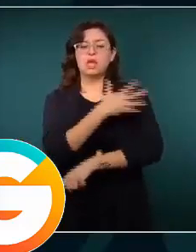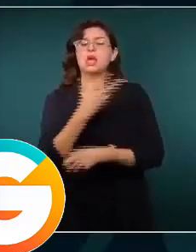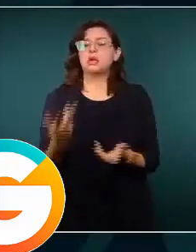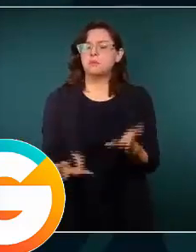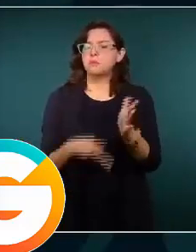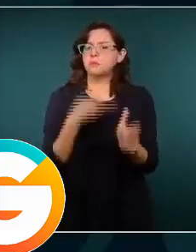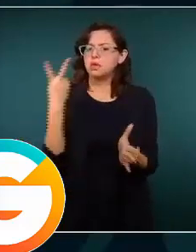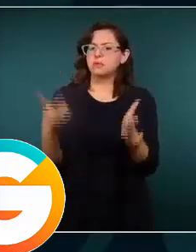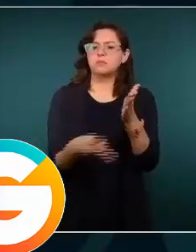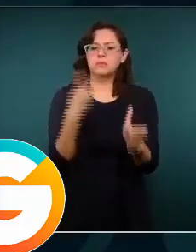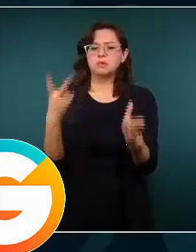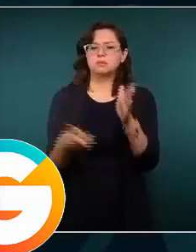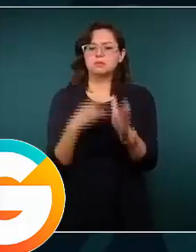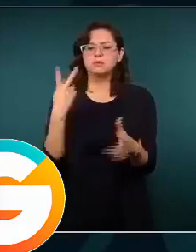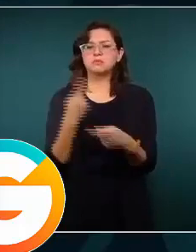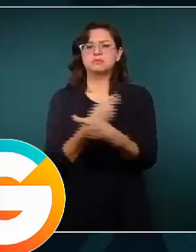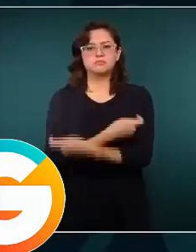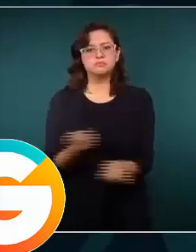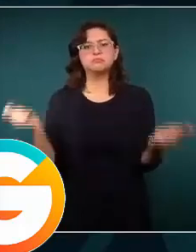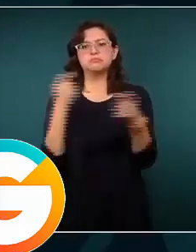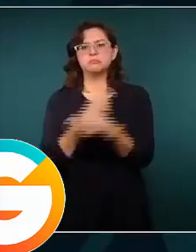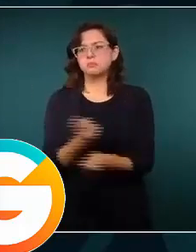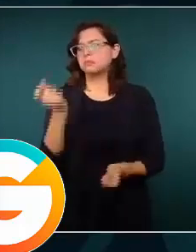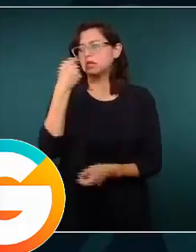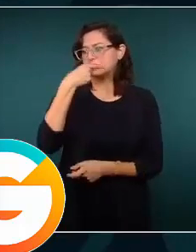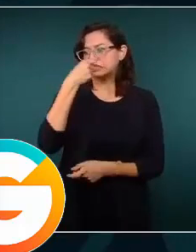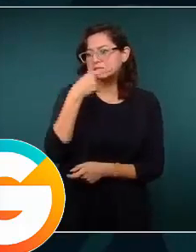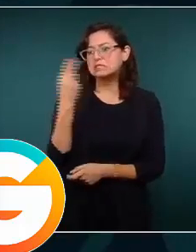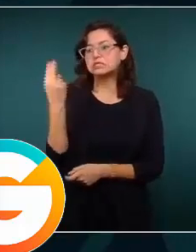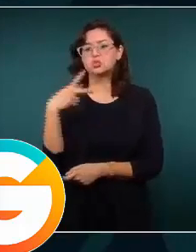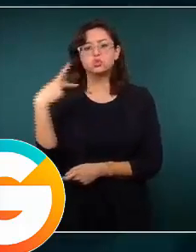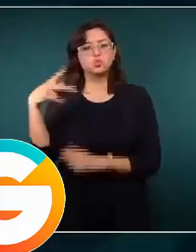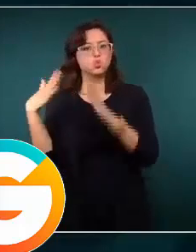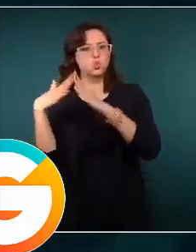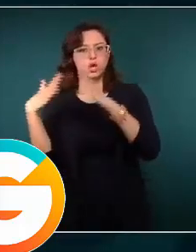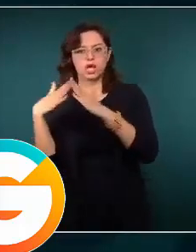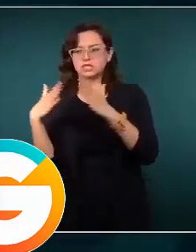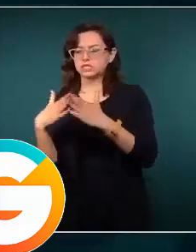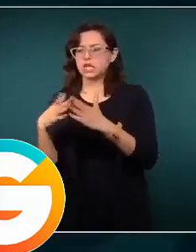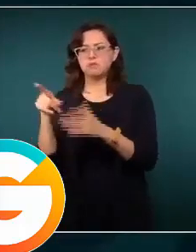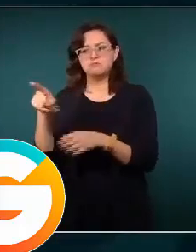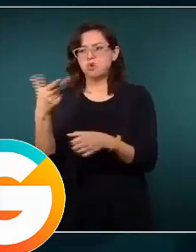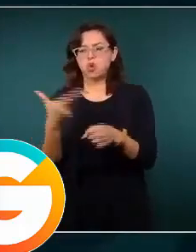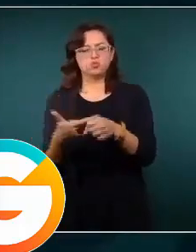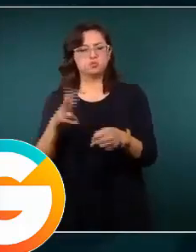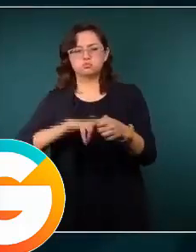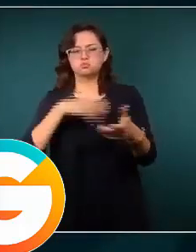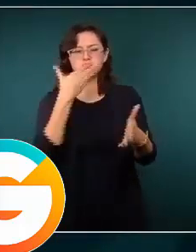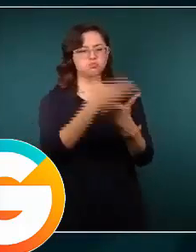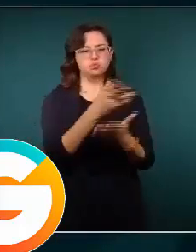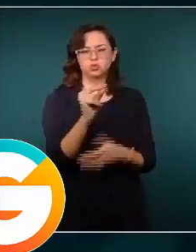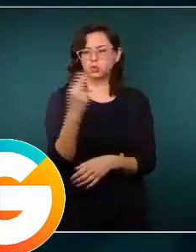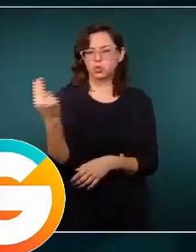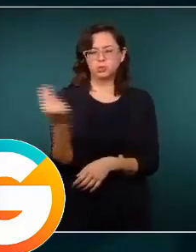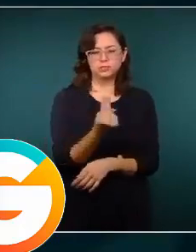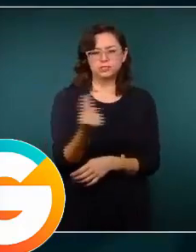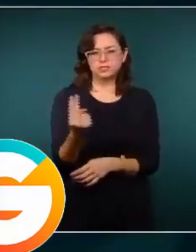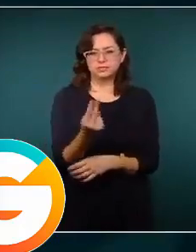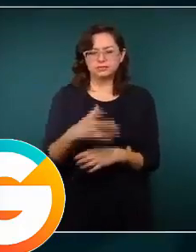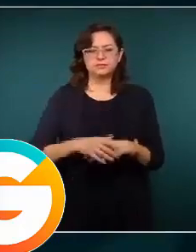de manera permanente las medicinas que requieren en sus hogares para evitar que ellos se trasladen a los centros de salud.